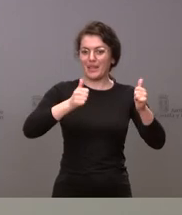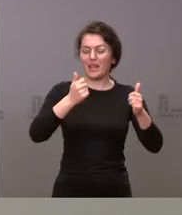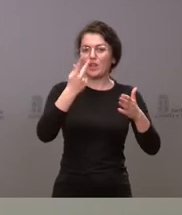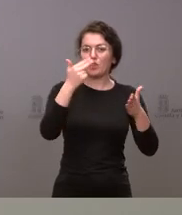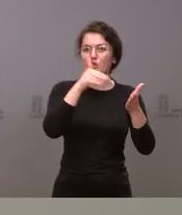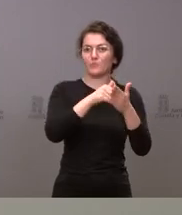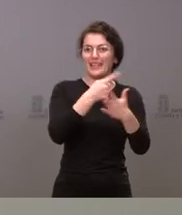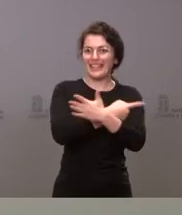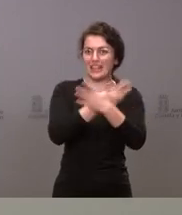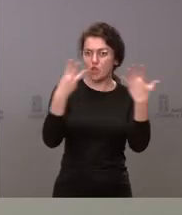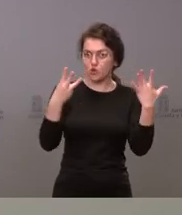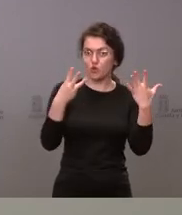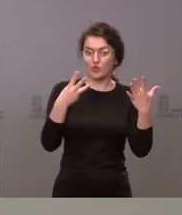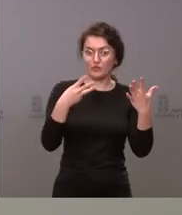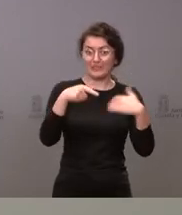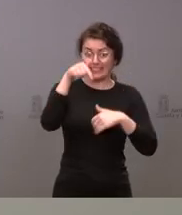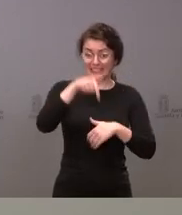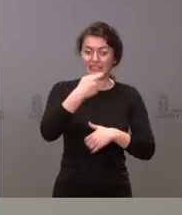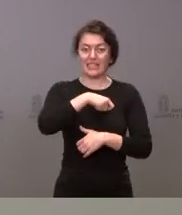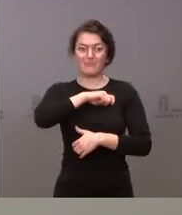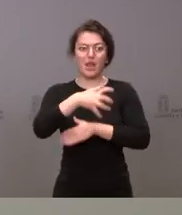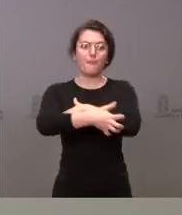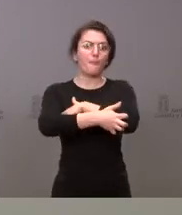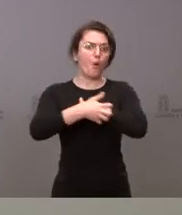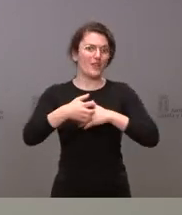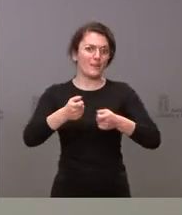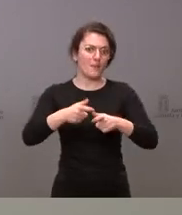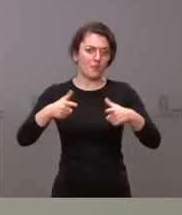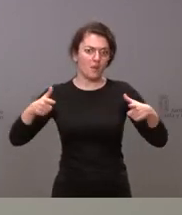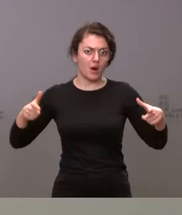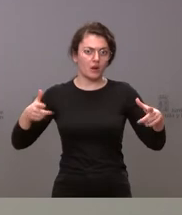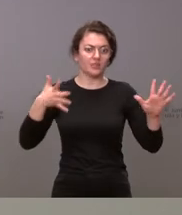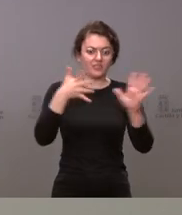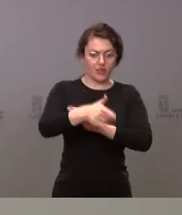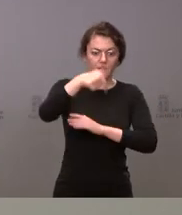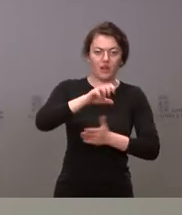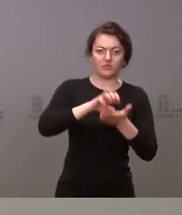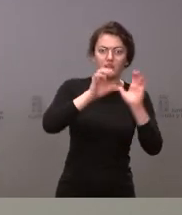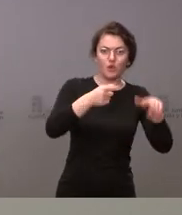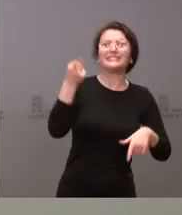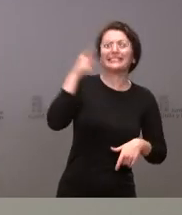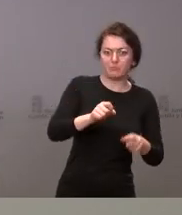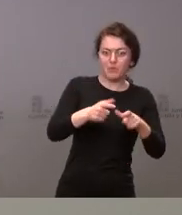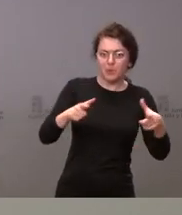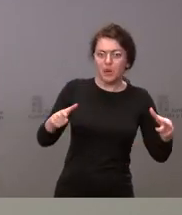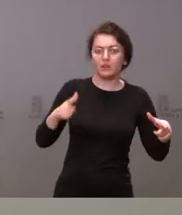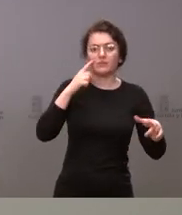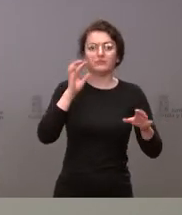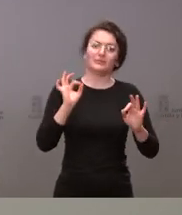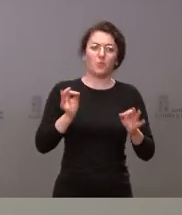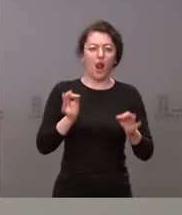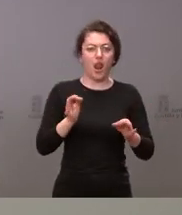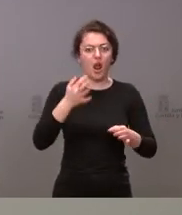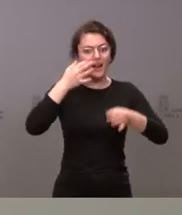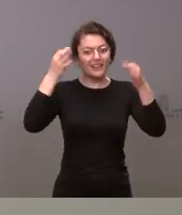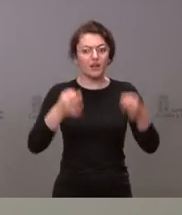la pobreza ha venido aumentando en España y también en Castilla y León y por tanto hay una realidad cierta que tenemos